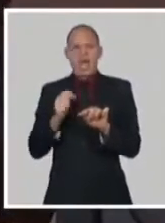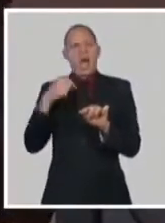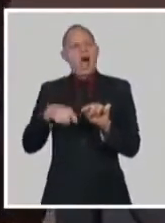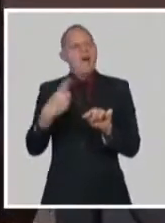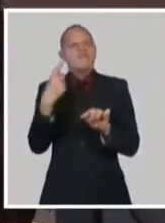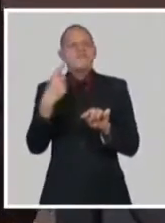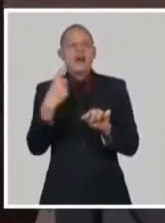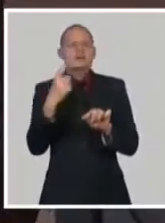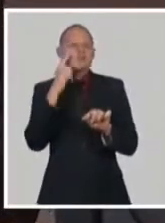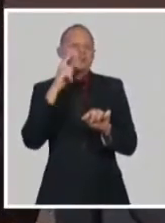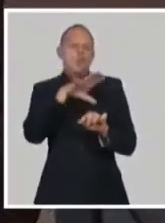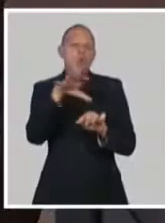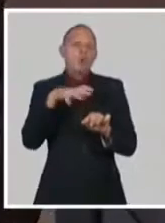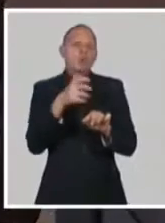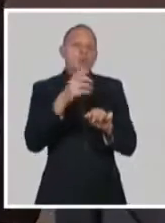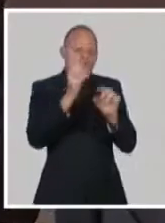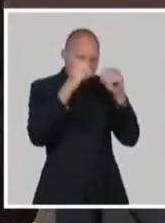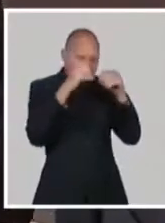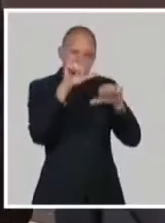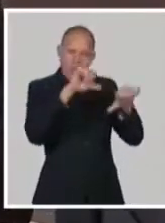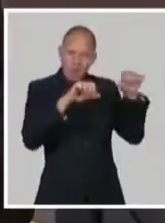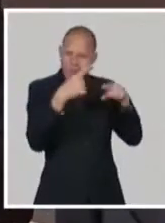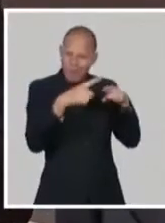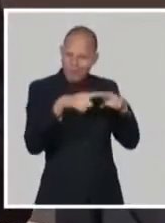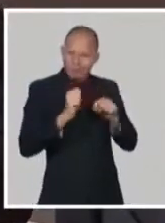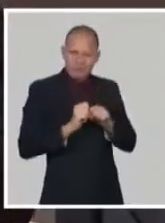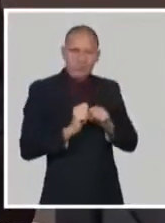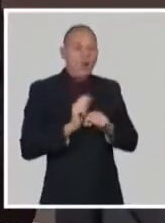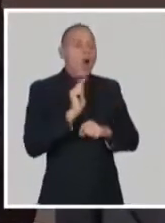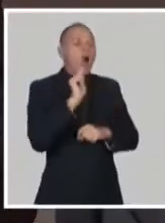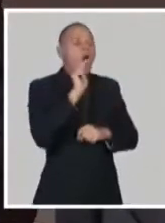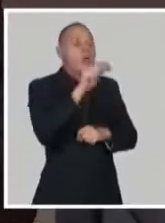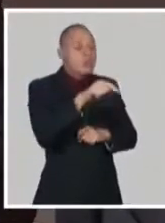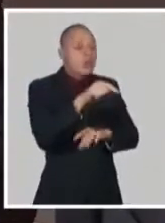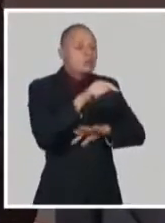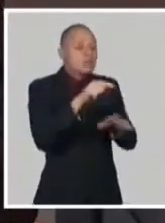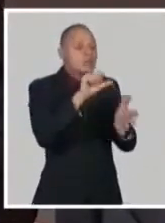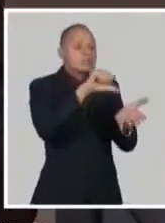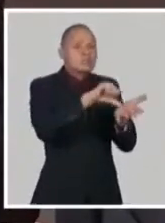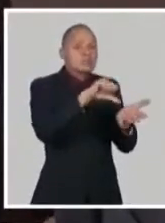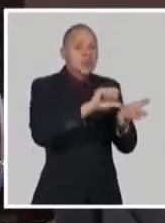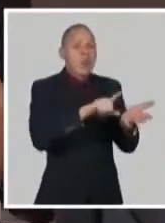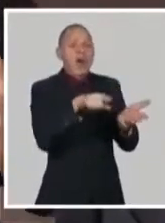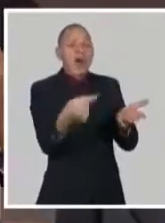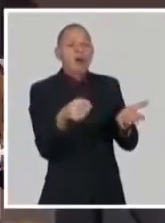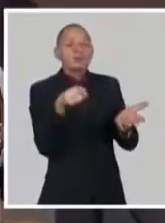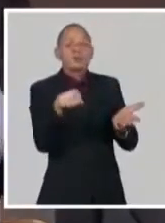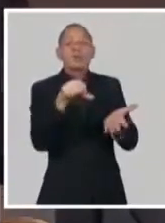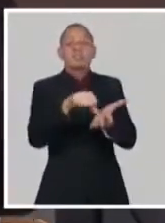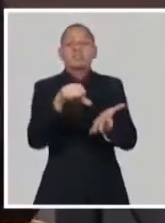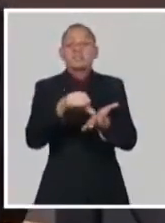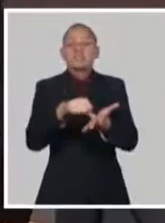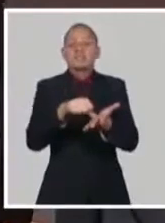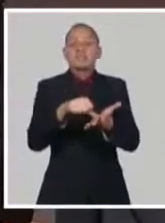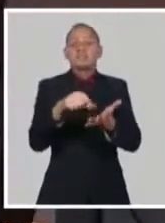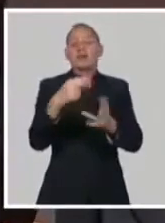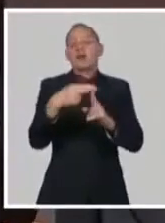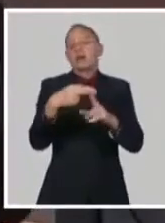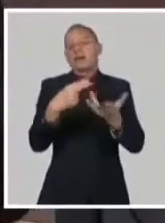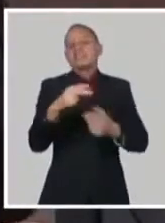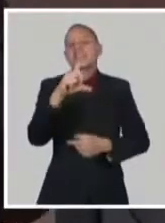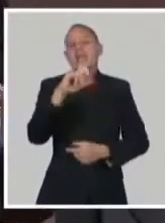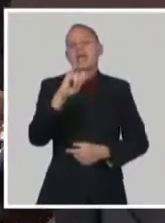esta proteína en células de mamíferos y en el 6GB para producir en levadura, bueno, decidimos ir en paralelo y